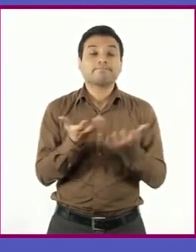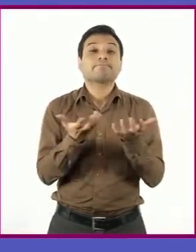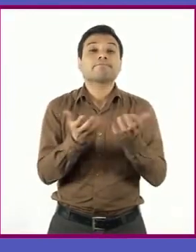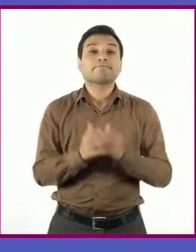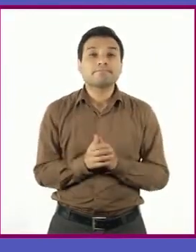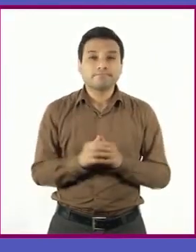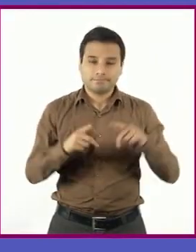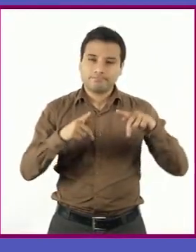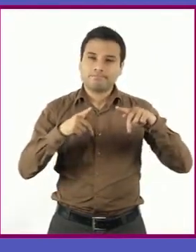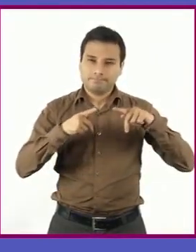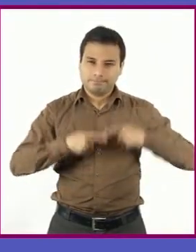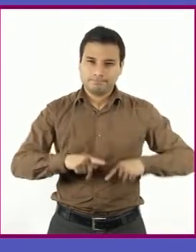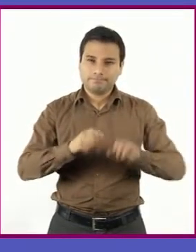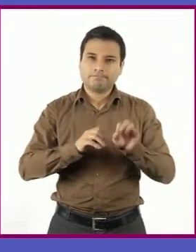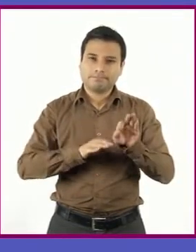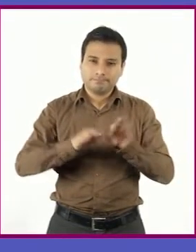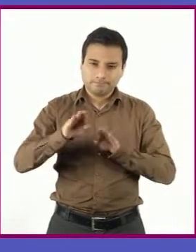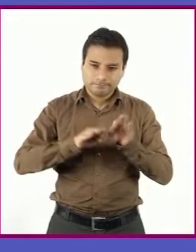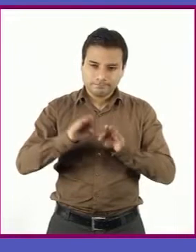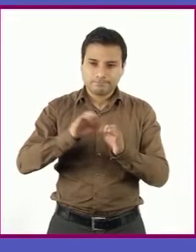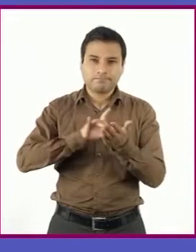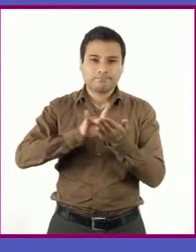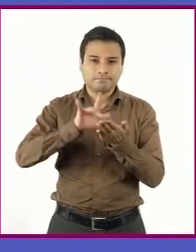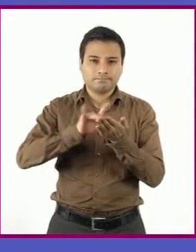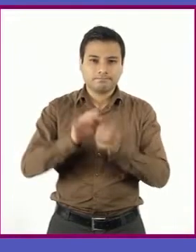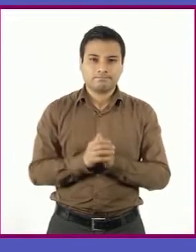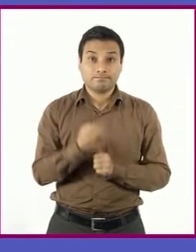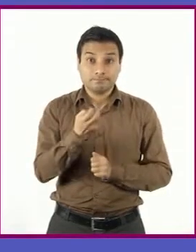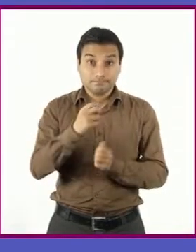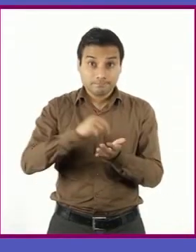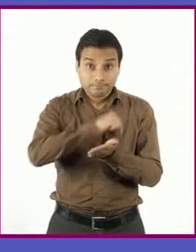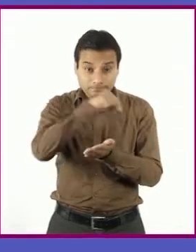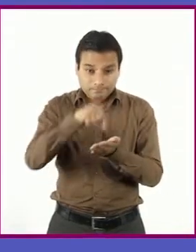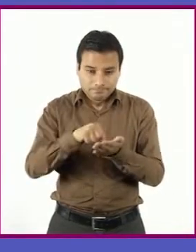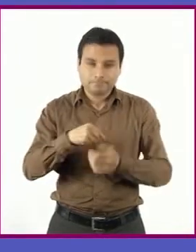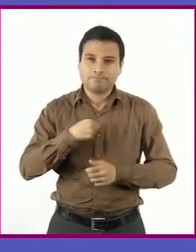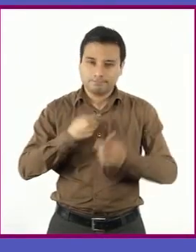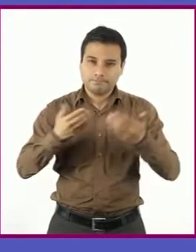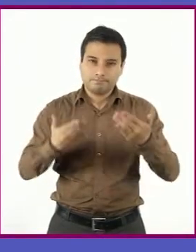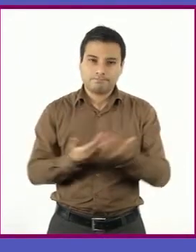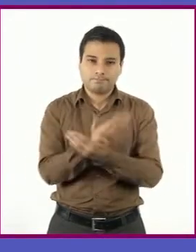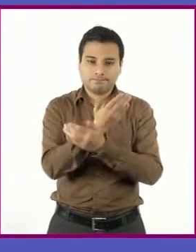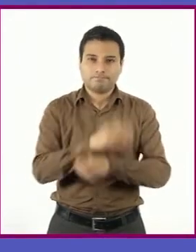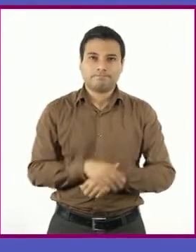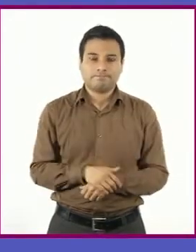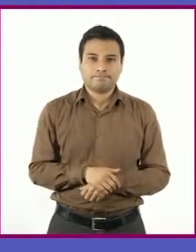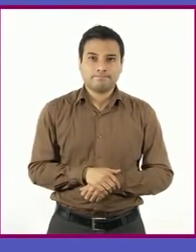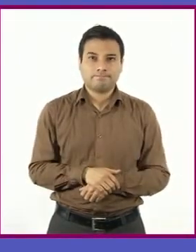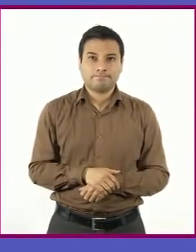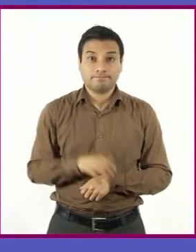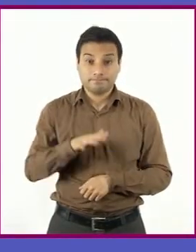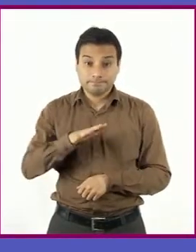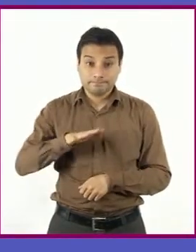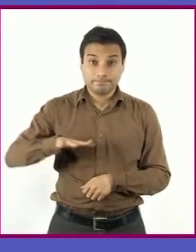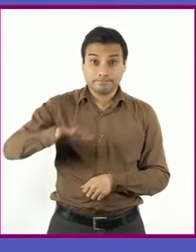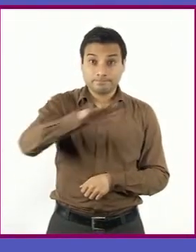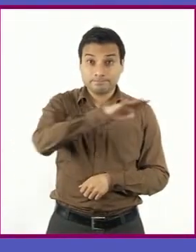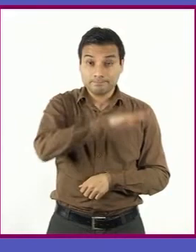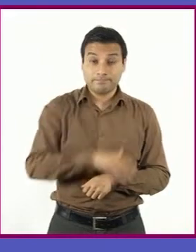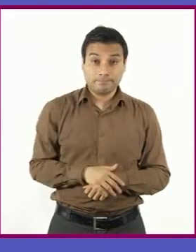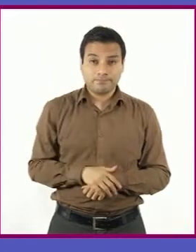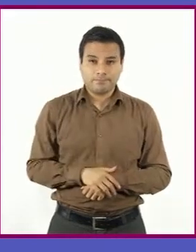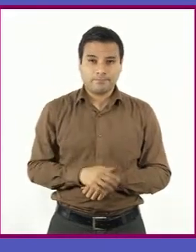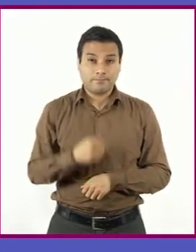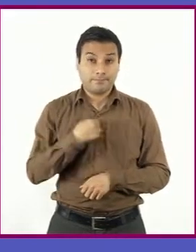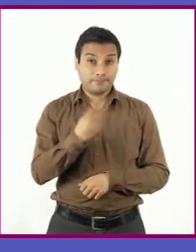trabajadores. En estos lugares vine al mundo. De aquí, cuando todavía no había cumplido dos años.